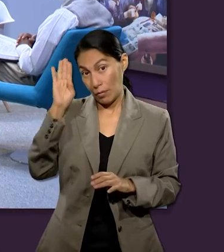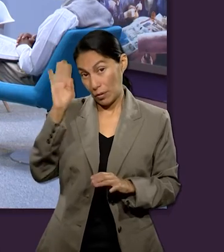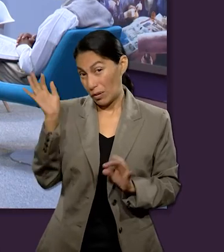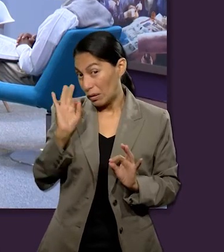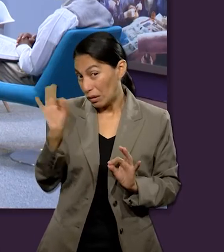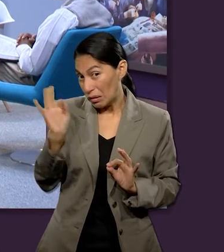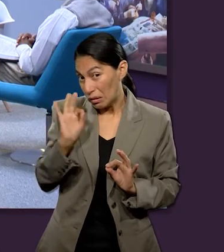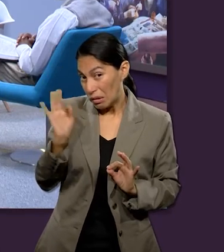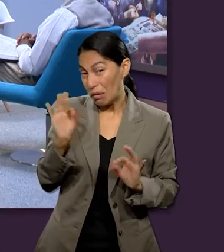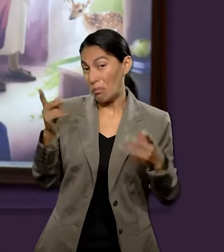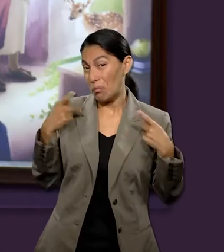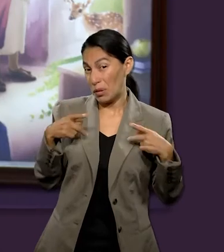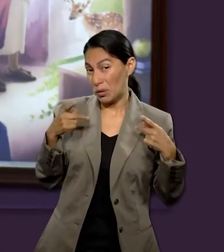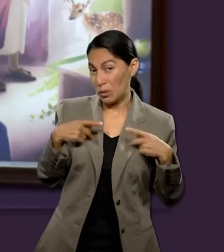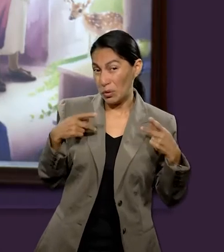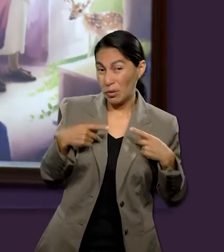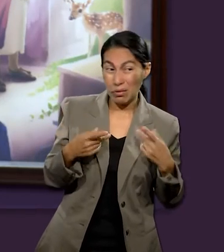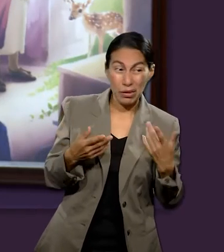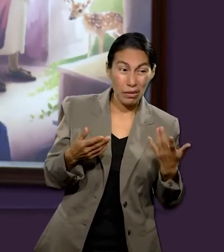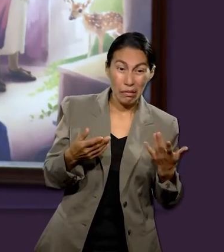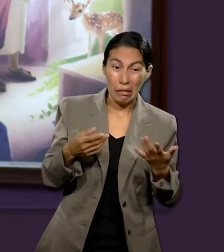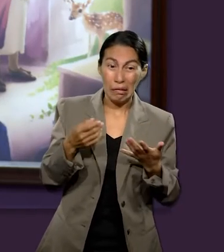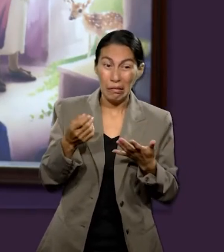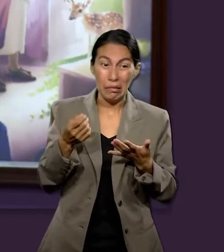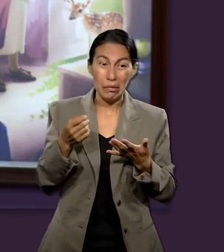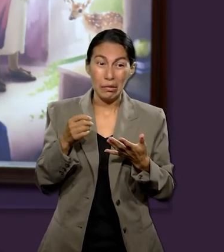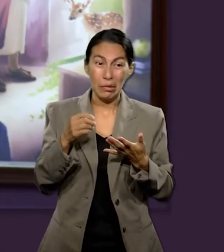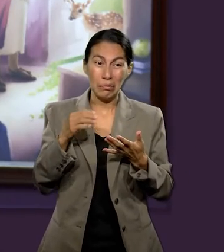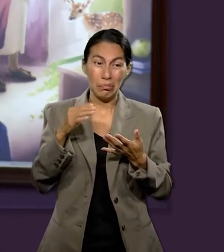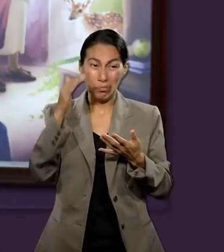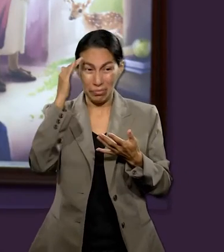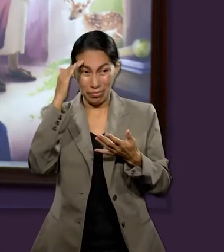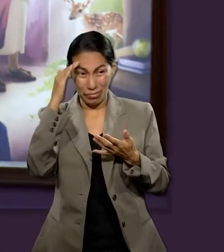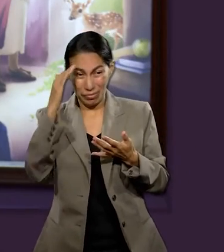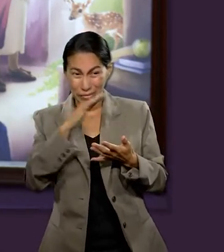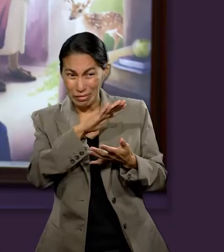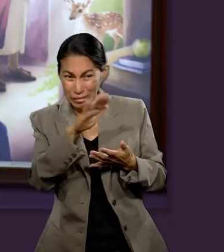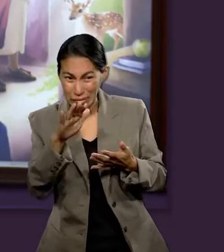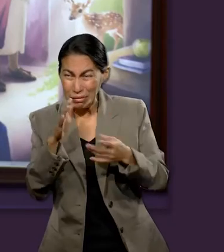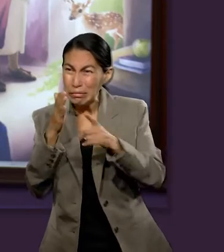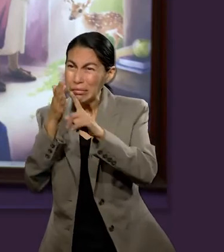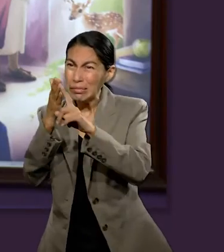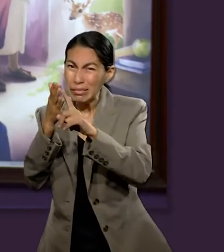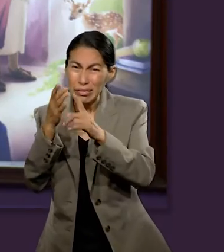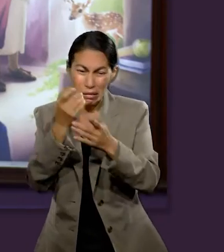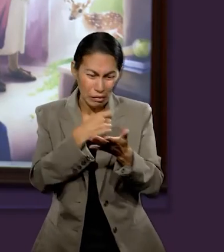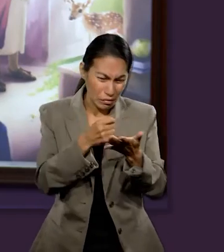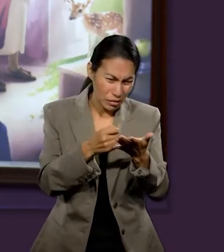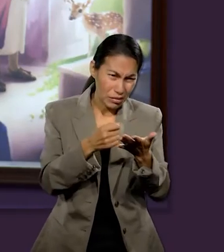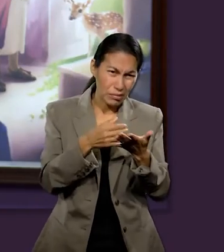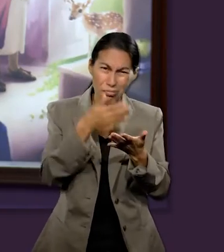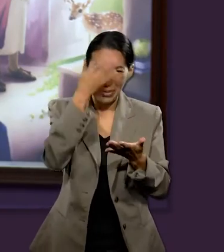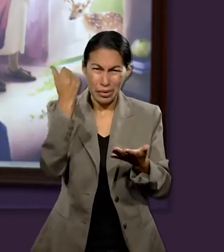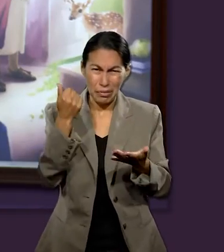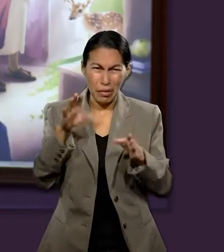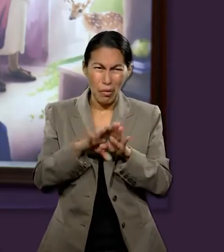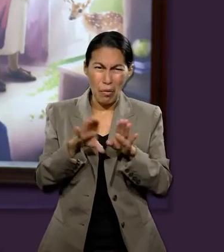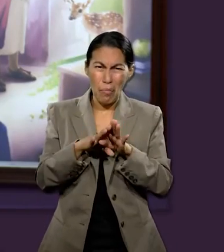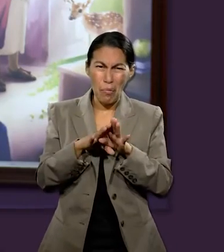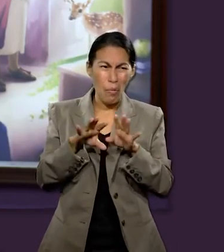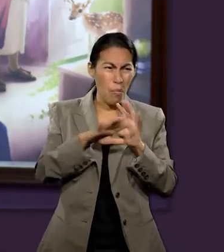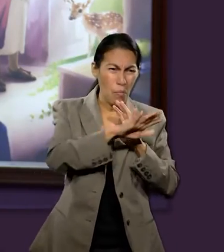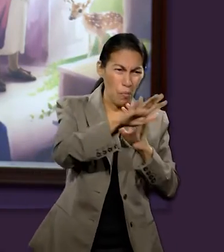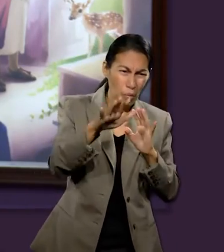hay personas que tal vez estén preguntando por dónde empezar. Esto de la cosmovisión suena de pronto tan